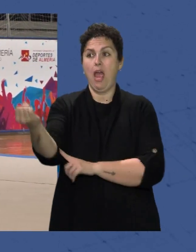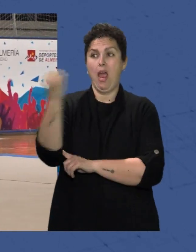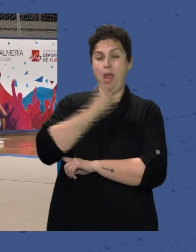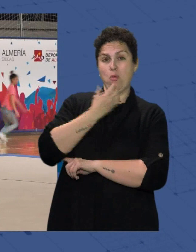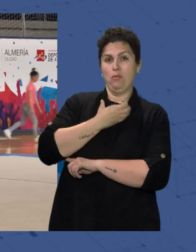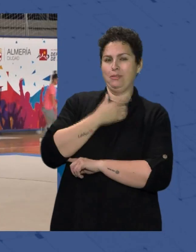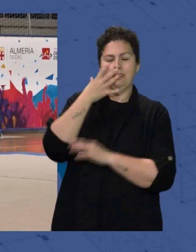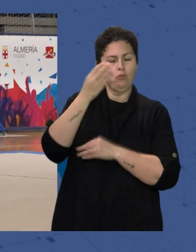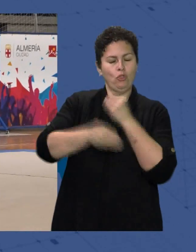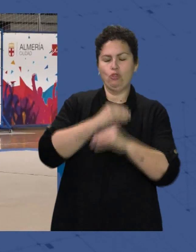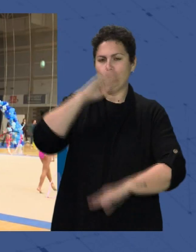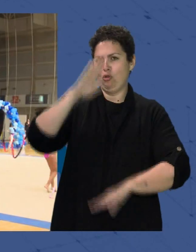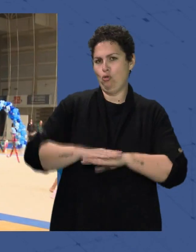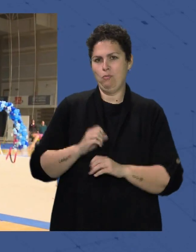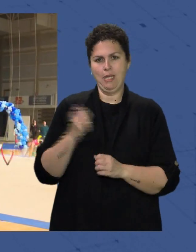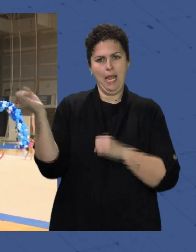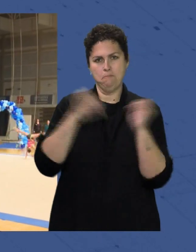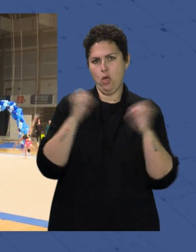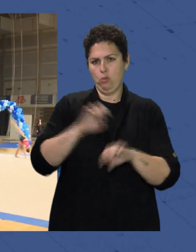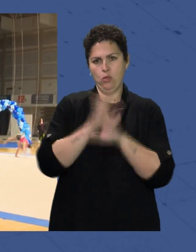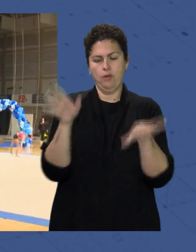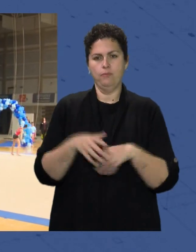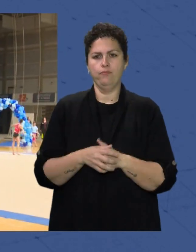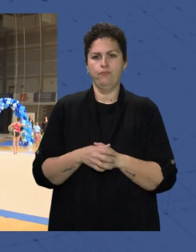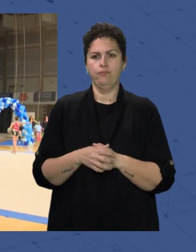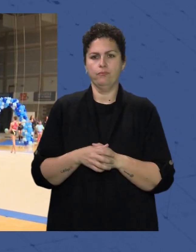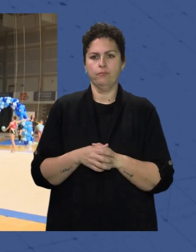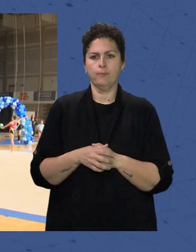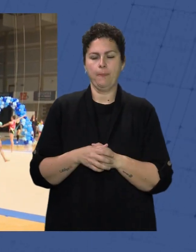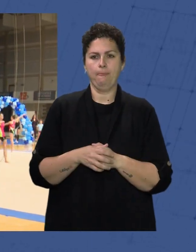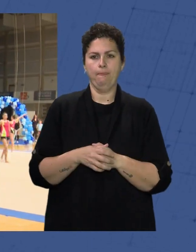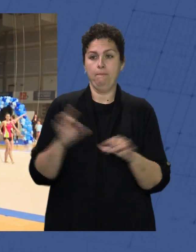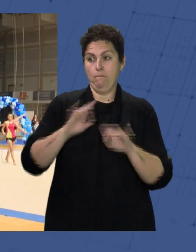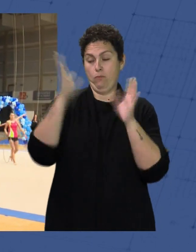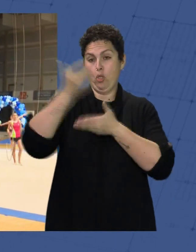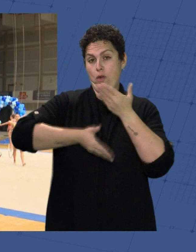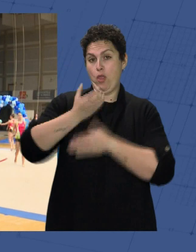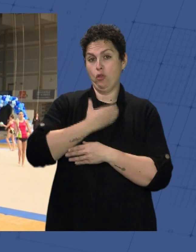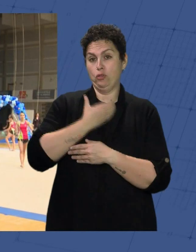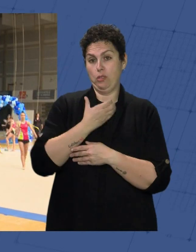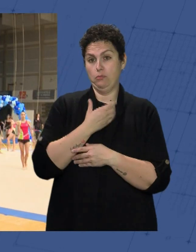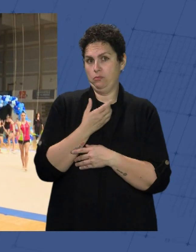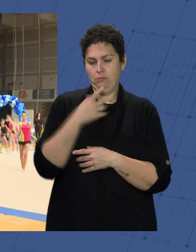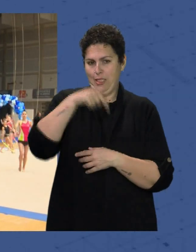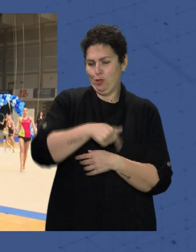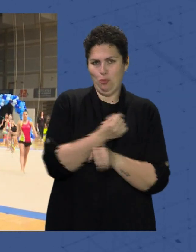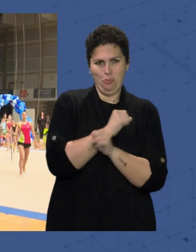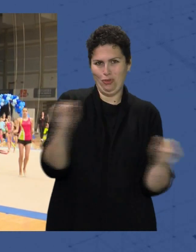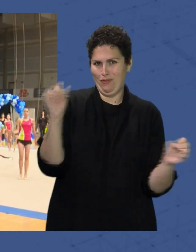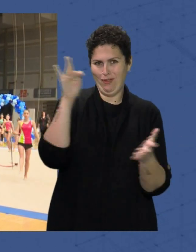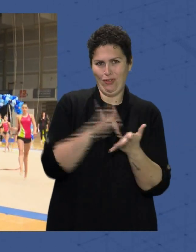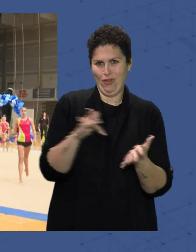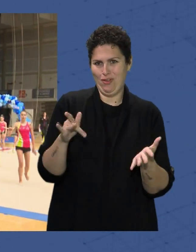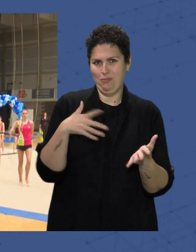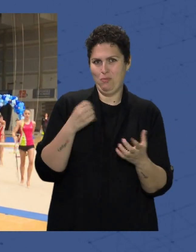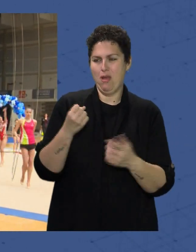No podría hacerse Este campeonato Efectivamente Gracias a la colaboración Del ayuntamiento Si no esto sería imposible Hacerlo Y que nos